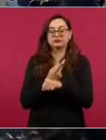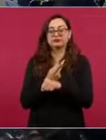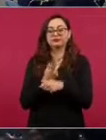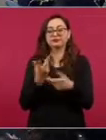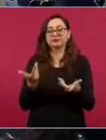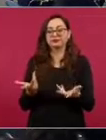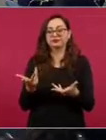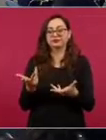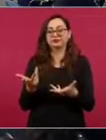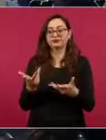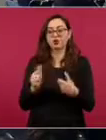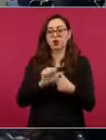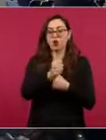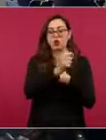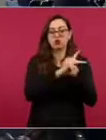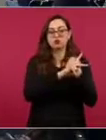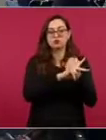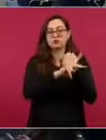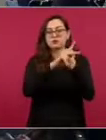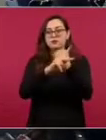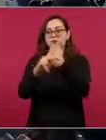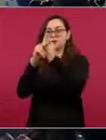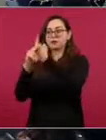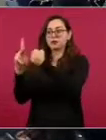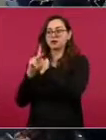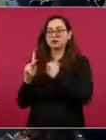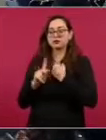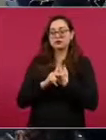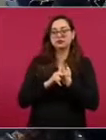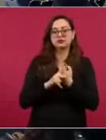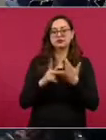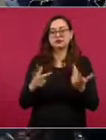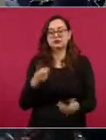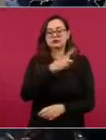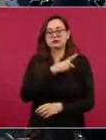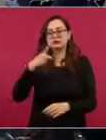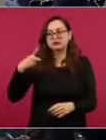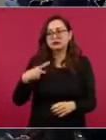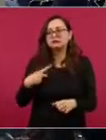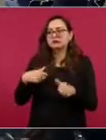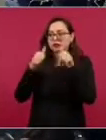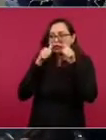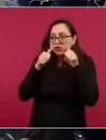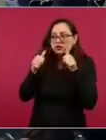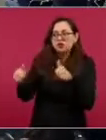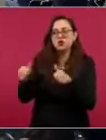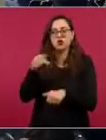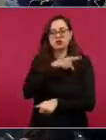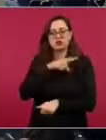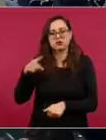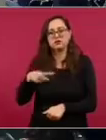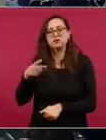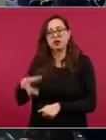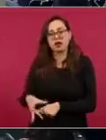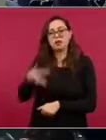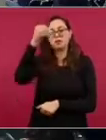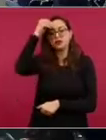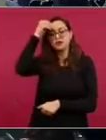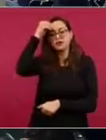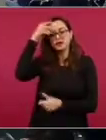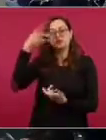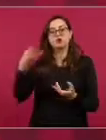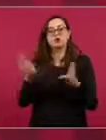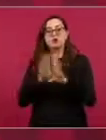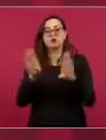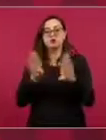en distintas partes, son golpes blandos,